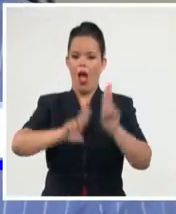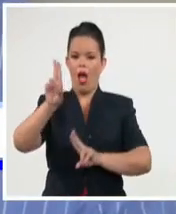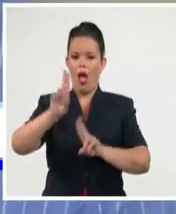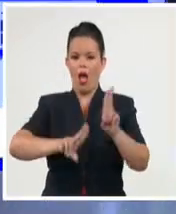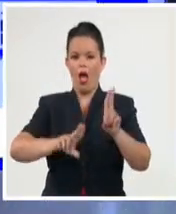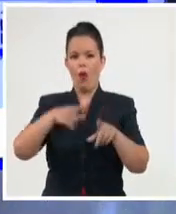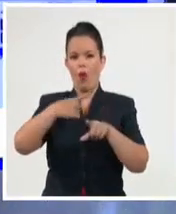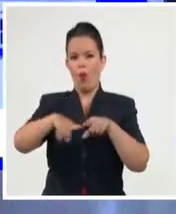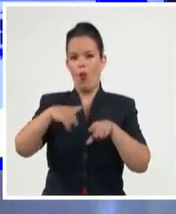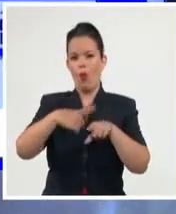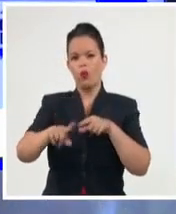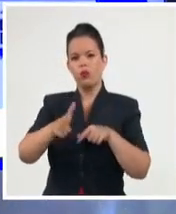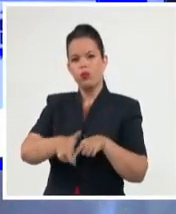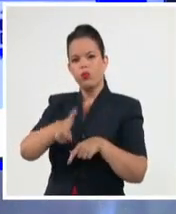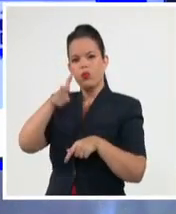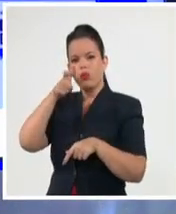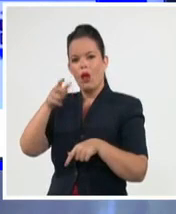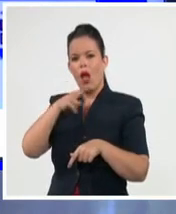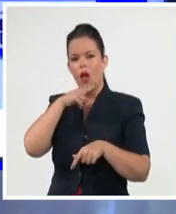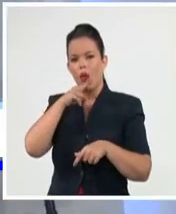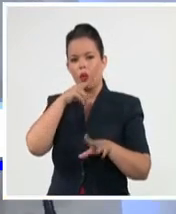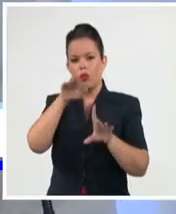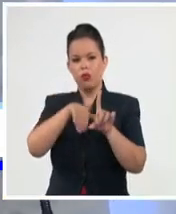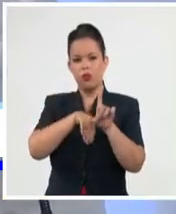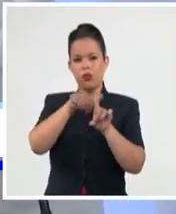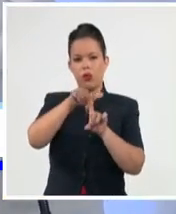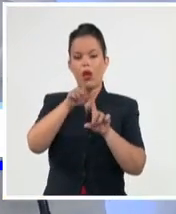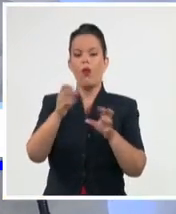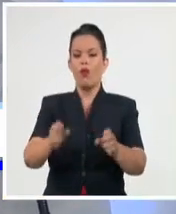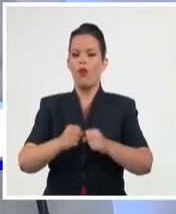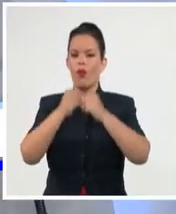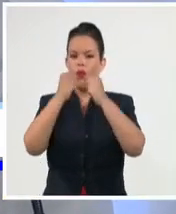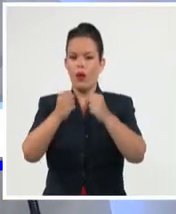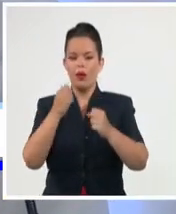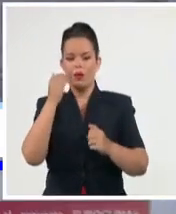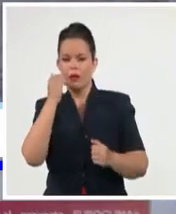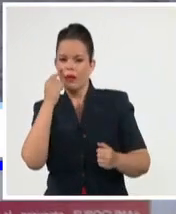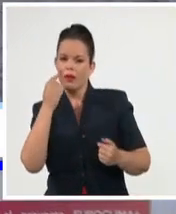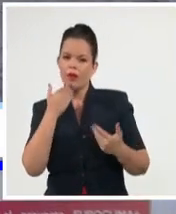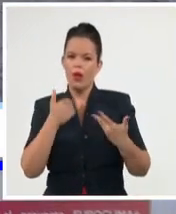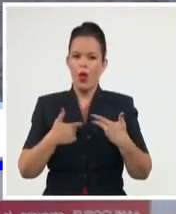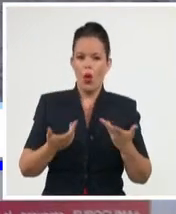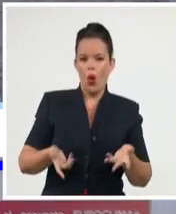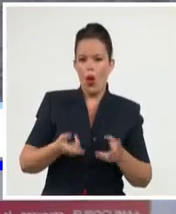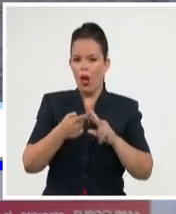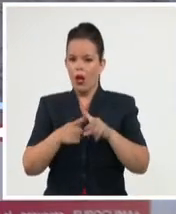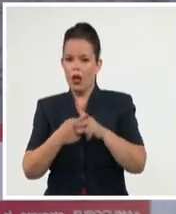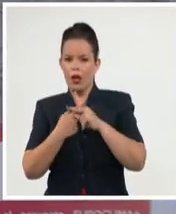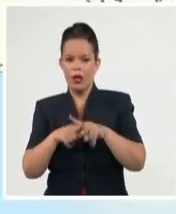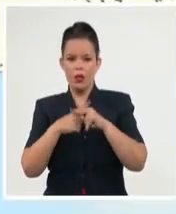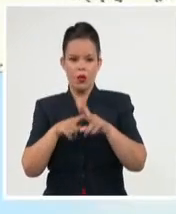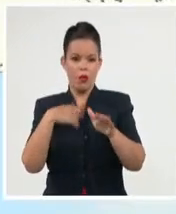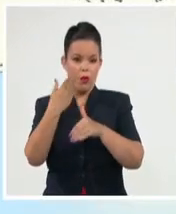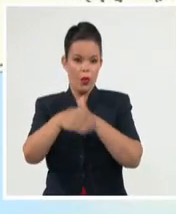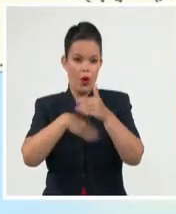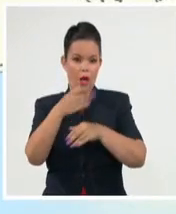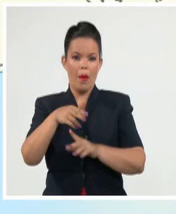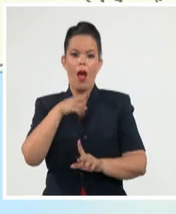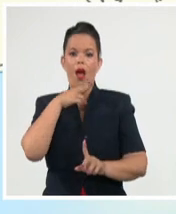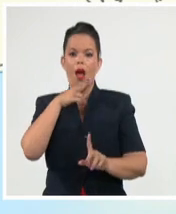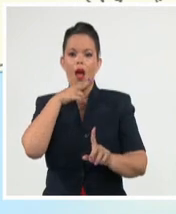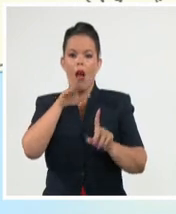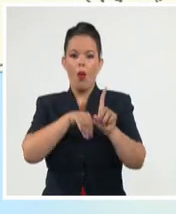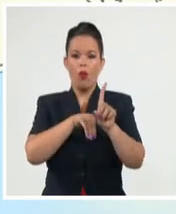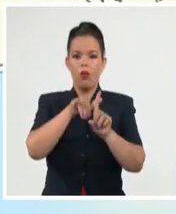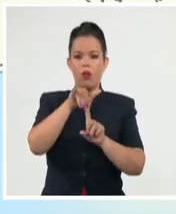hidrometeorológica y el fortalecimiento de las capacidades para anticipar y gestionar los peligros de inundaciones y sequías en 14 municipios de las